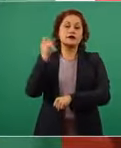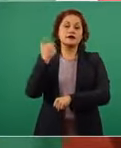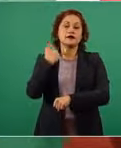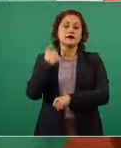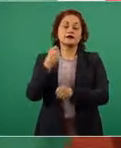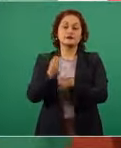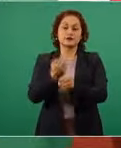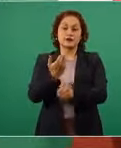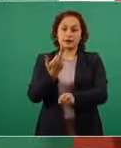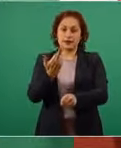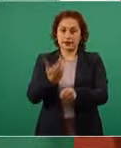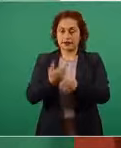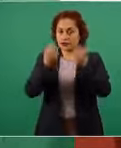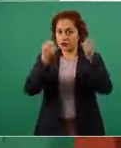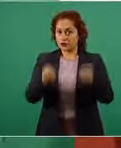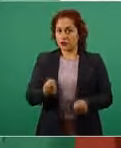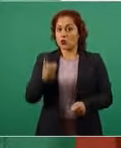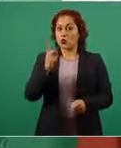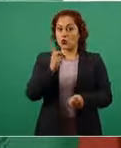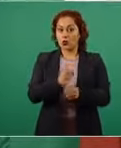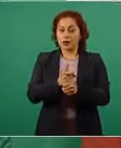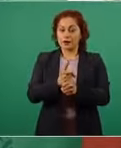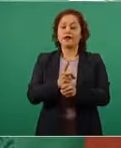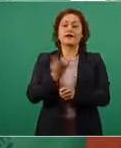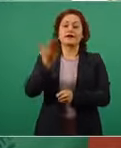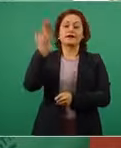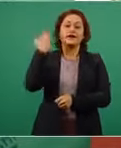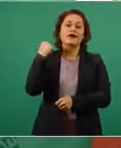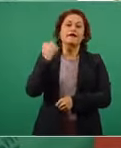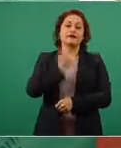pública durante el gobierno de Calderón